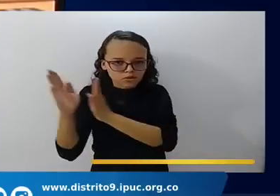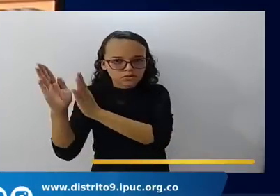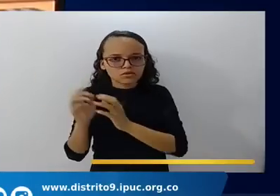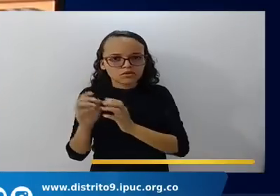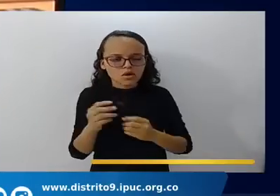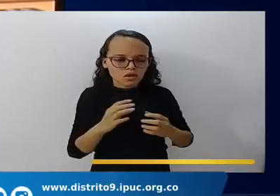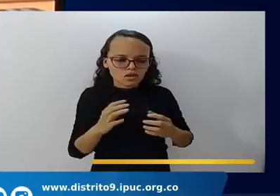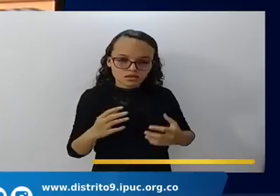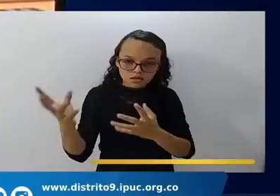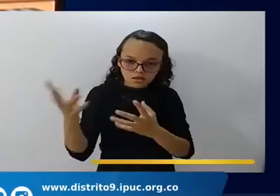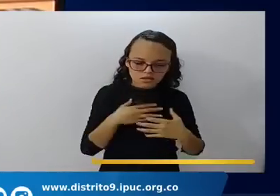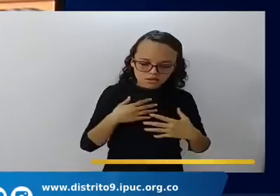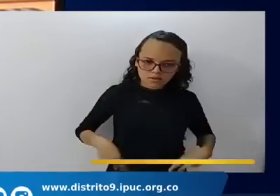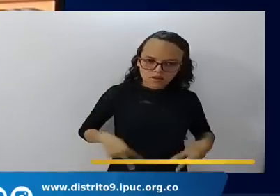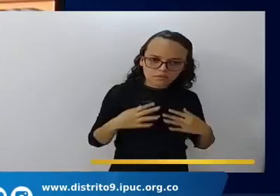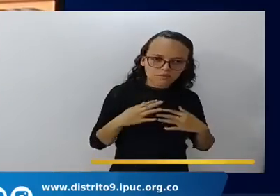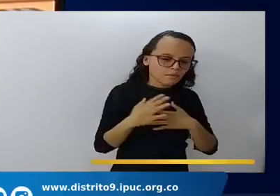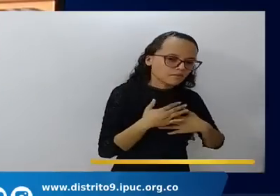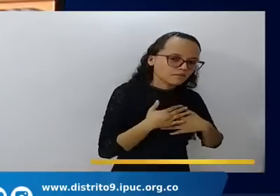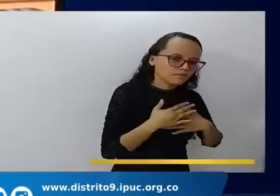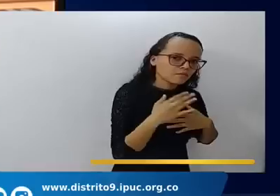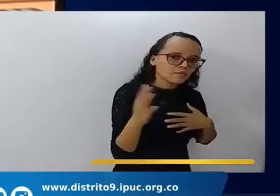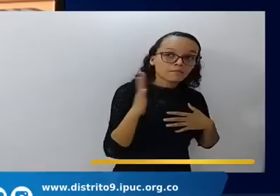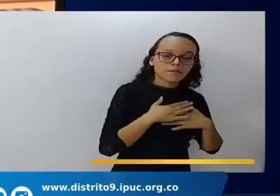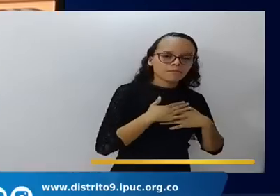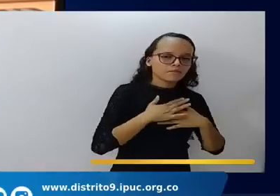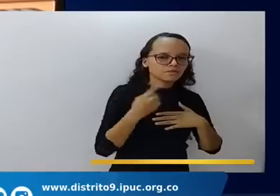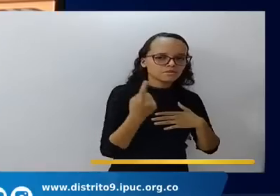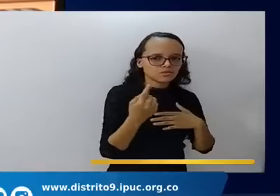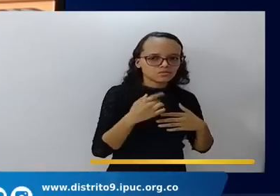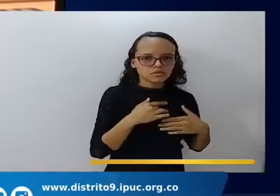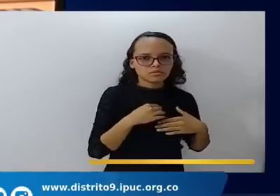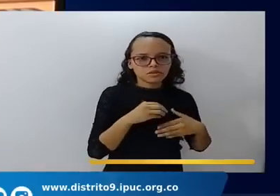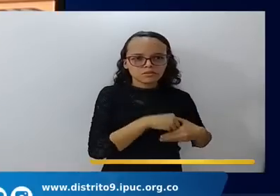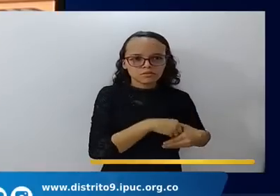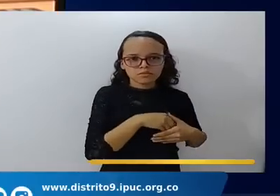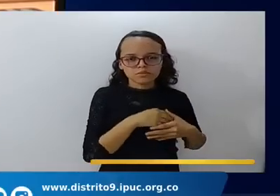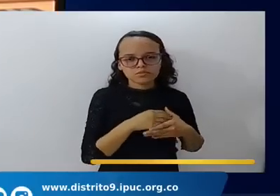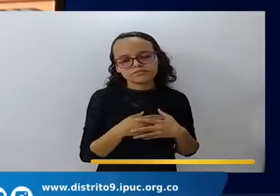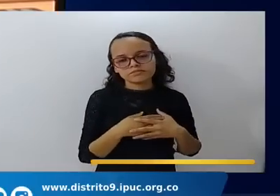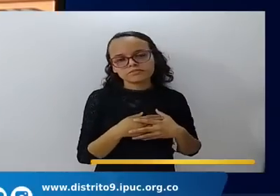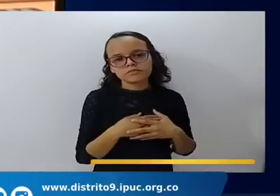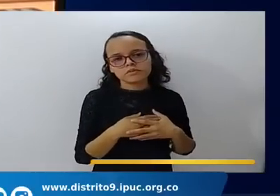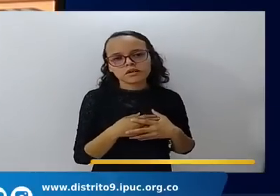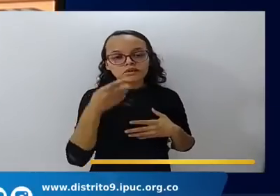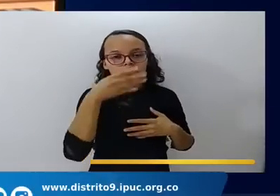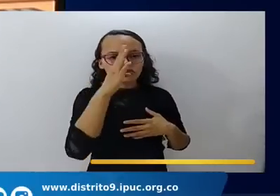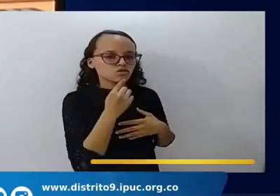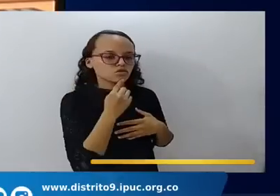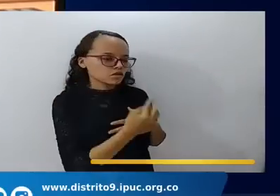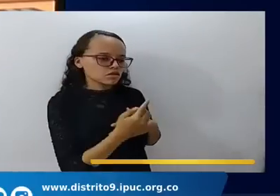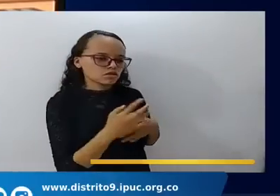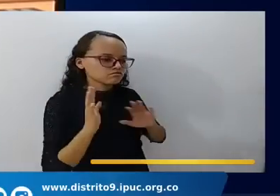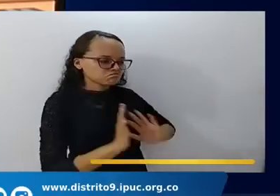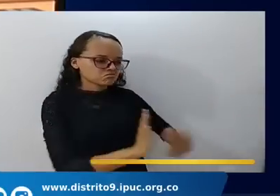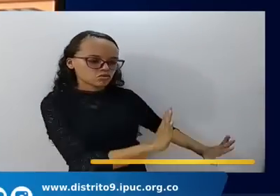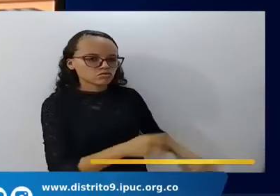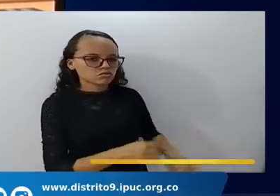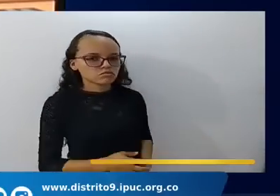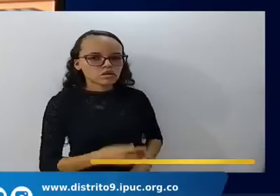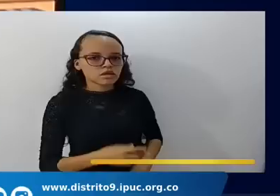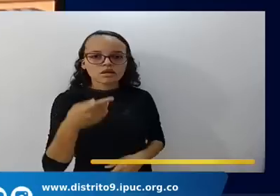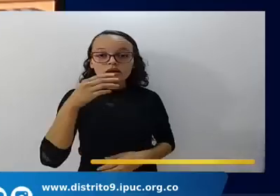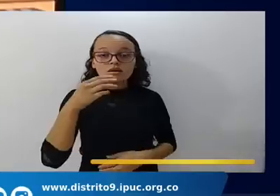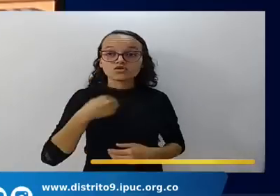pero esta parte me la reserva, me la reservo. El Señor te dice, quédate con todo. Al Señor se le da todo o no se le da